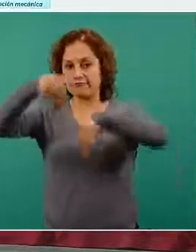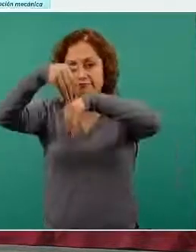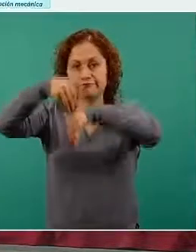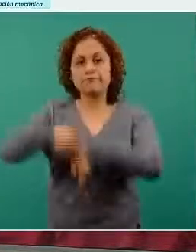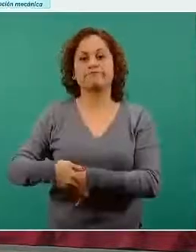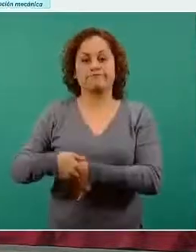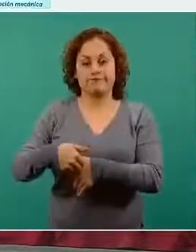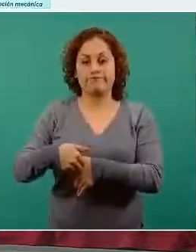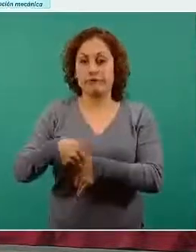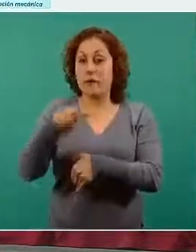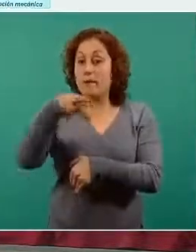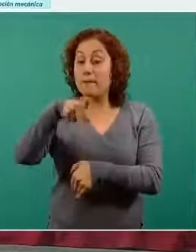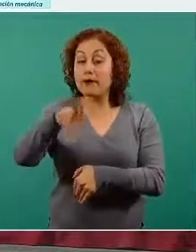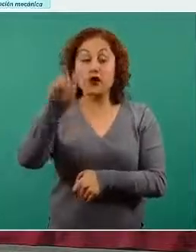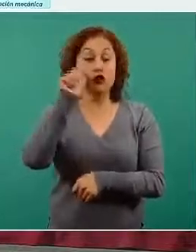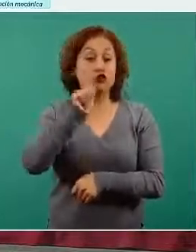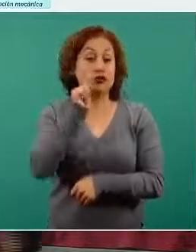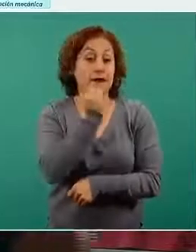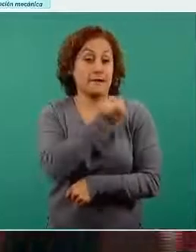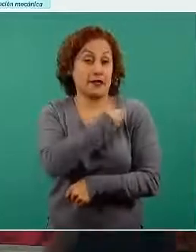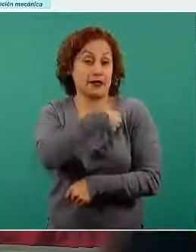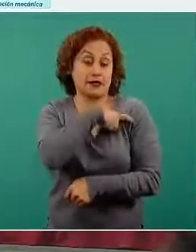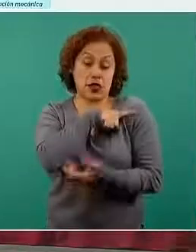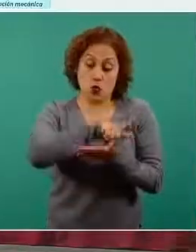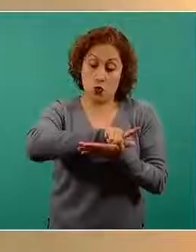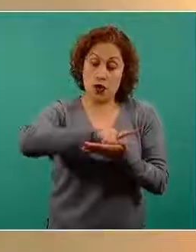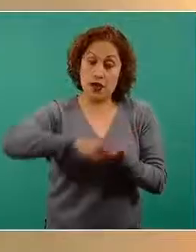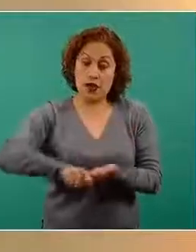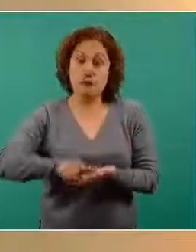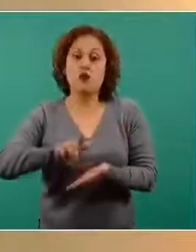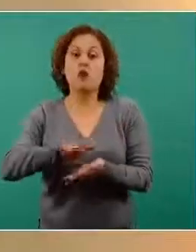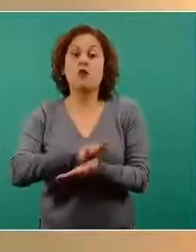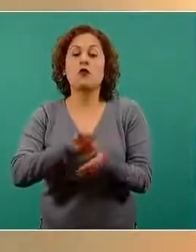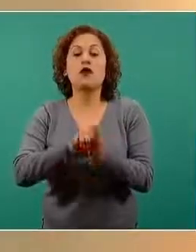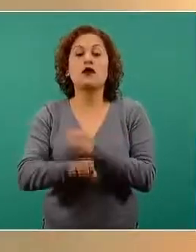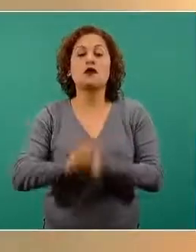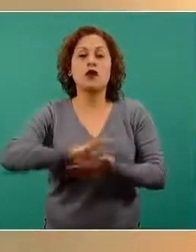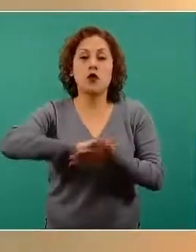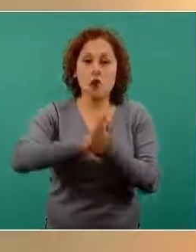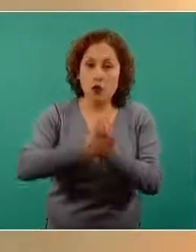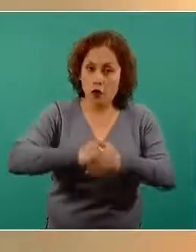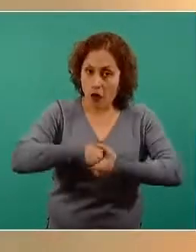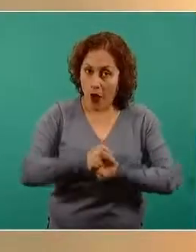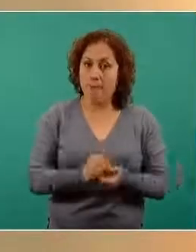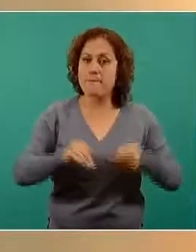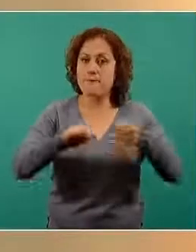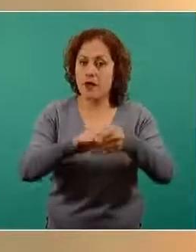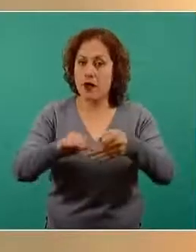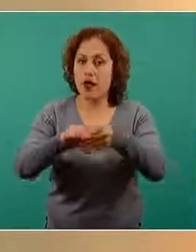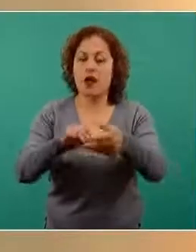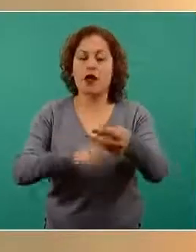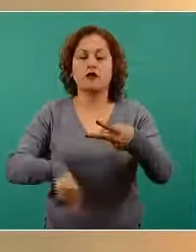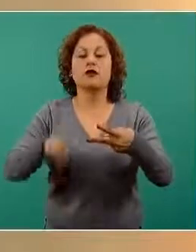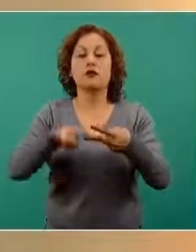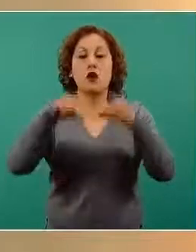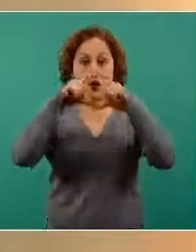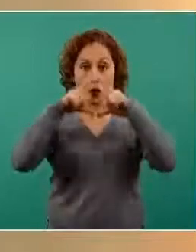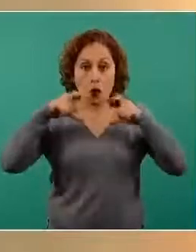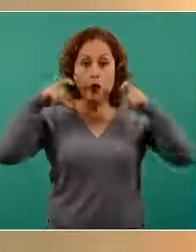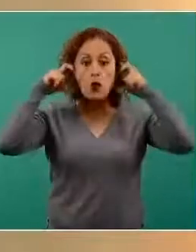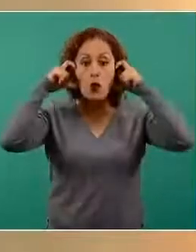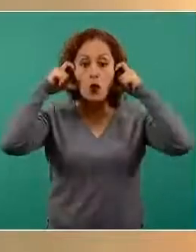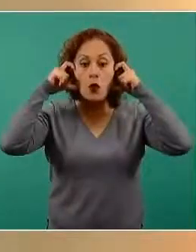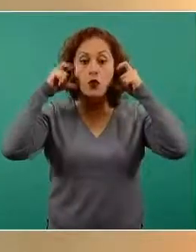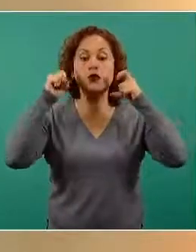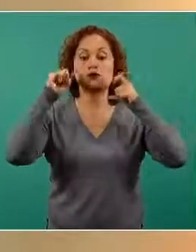llevando una higiene correcta de manos, utilizando correctamente nuestro cubrebocas, ni como